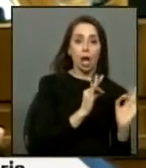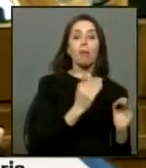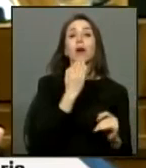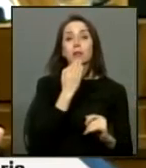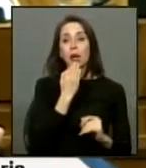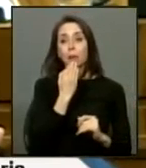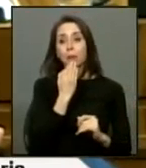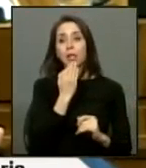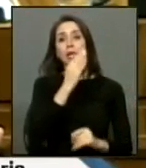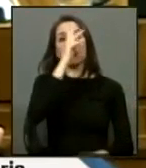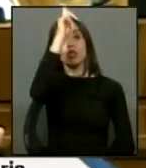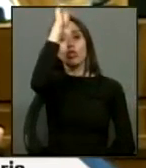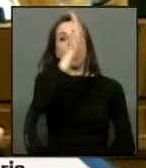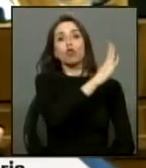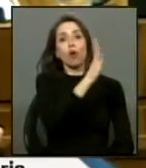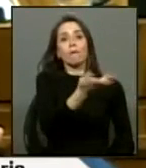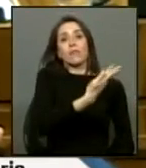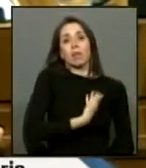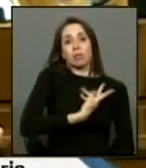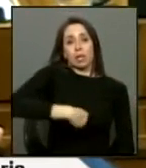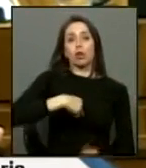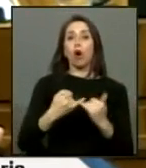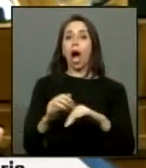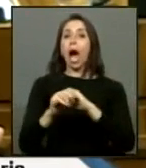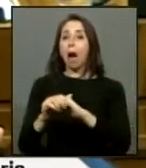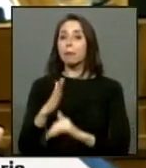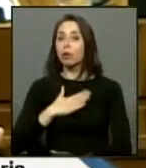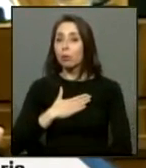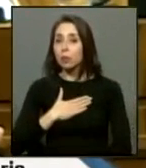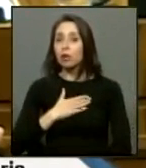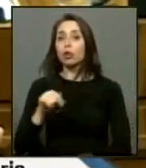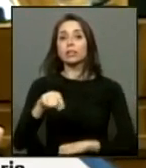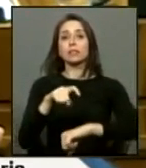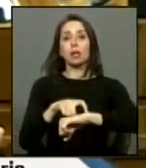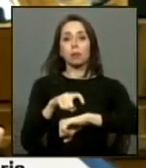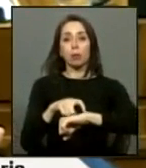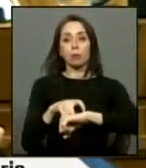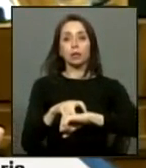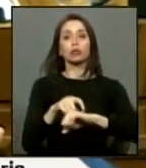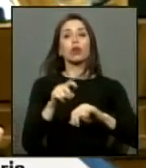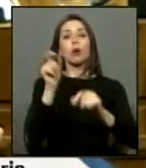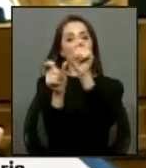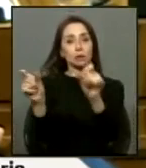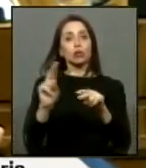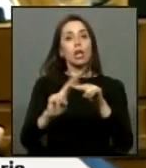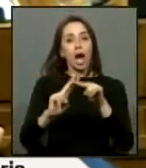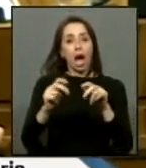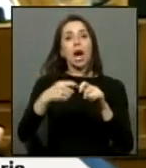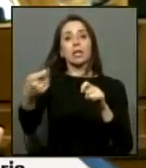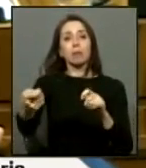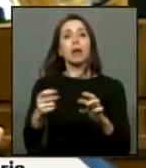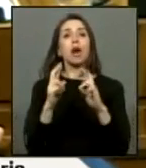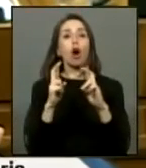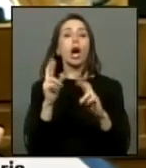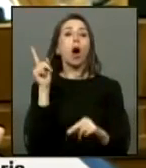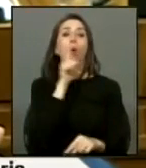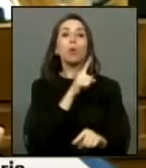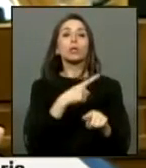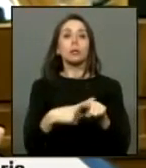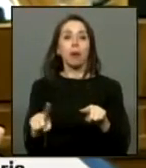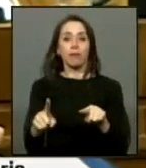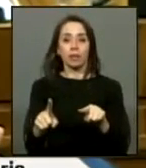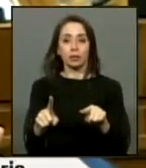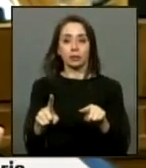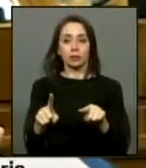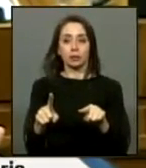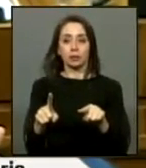tuvimos una bendición de Dios por lo tanto amigos míos creo que ha llegado el momento de reparar a esta gente y que sea ojalá la última vez y no